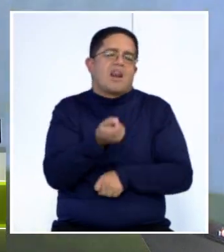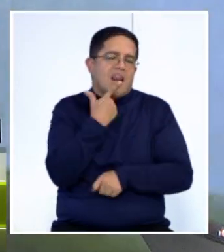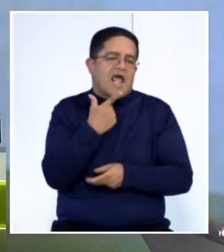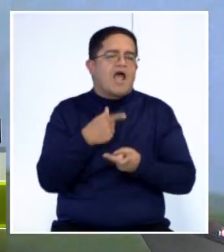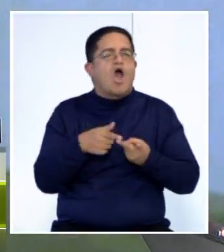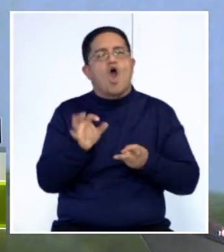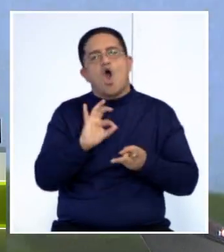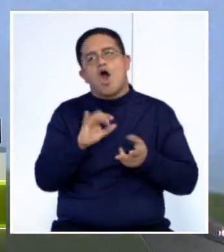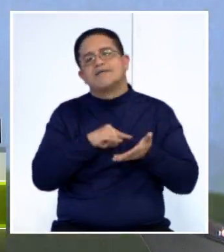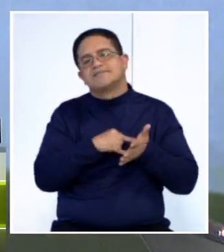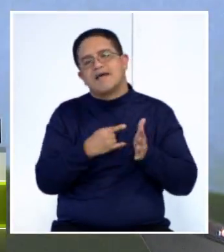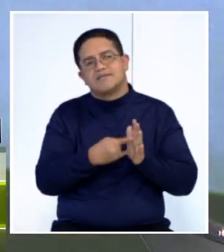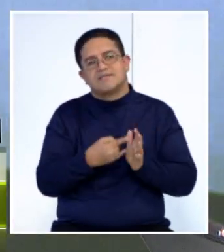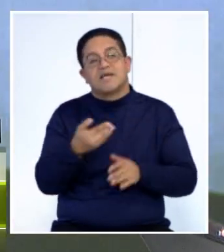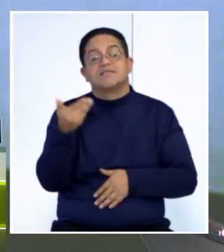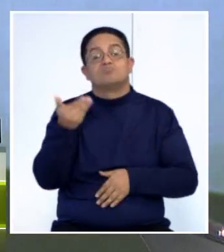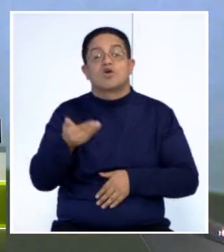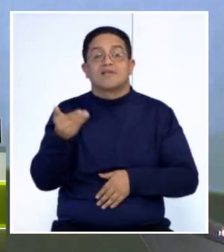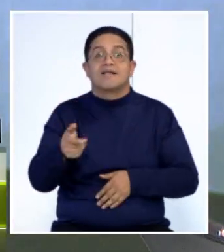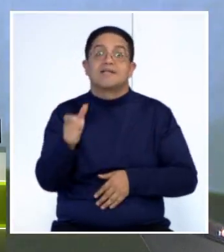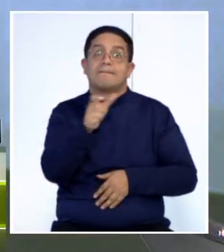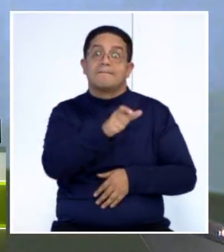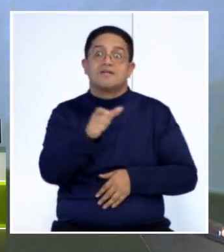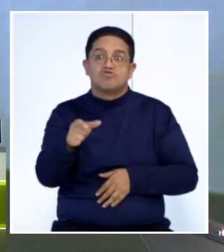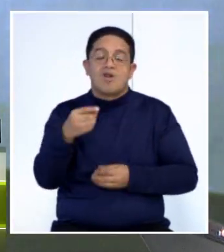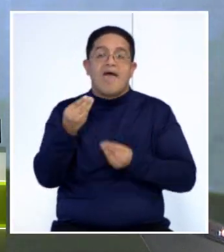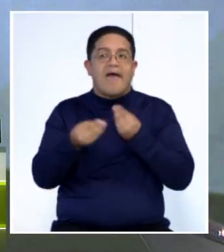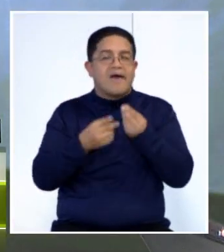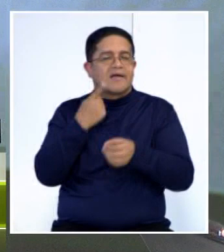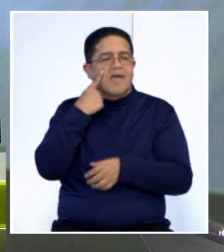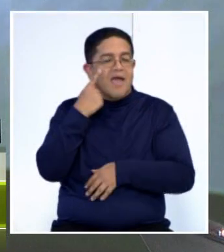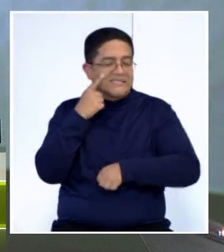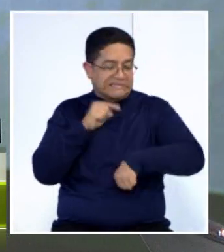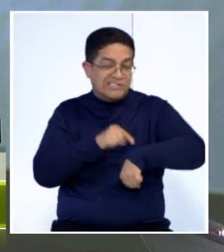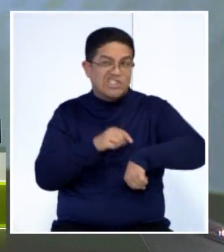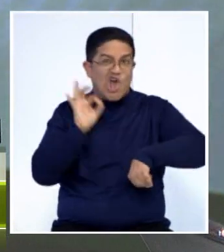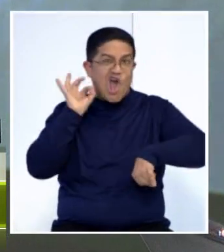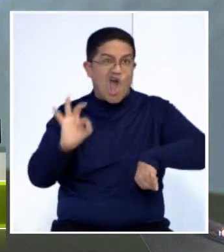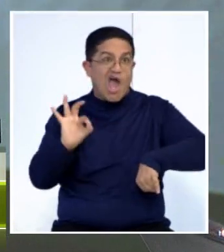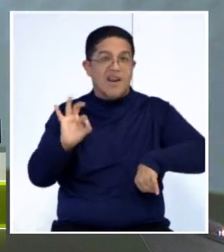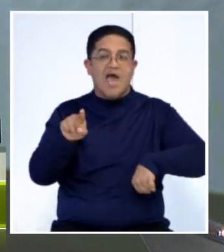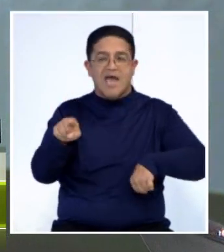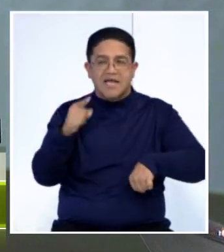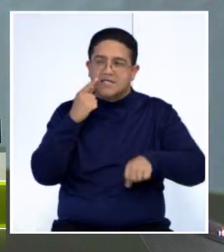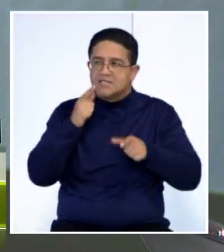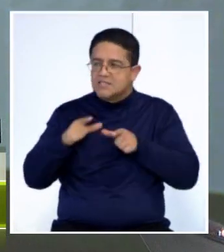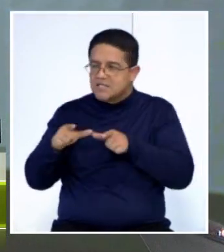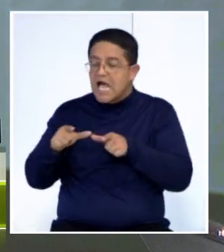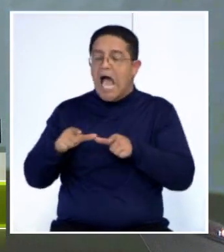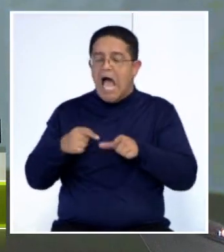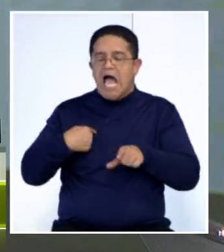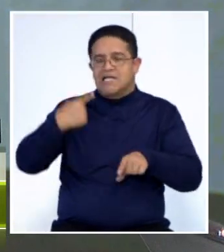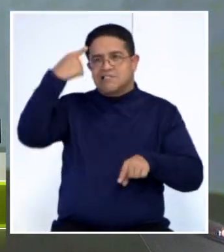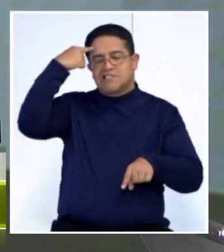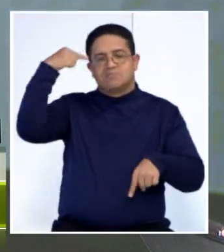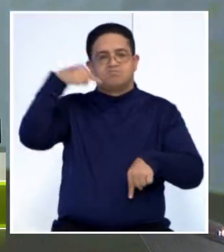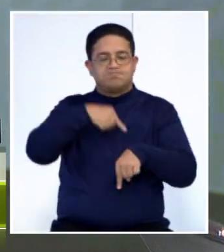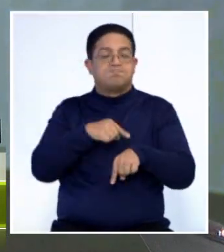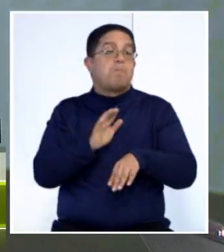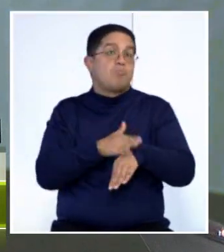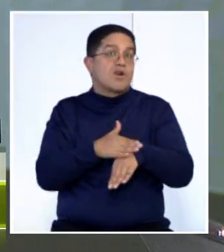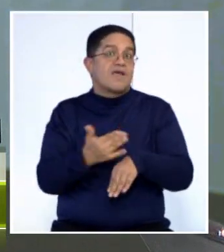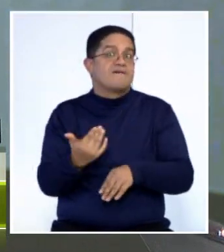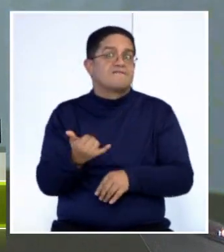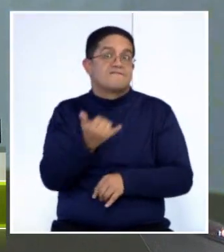técnicas. Es importante en estos pacientes crear hábitos con horas en los cuales ellos puedan ubicarse temporalmente, porque esta falla de la memoria